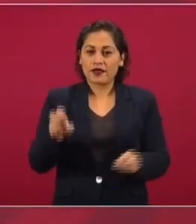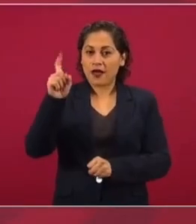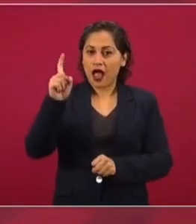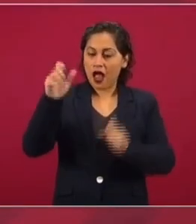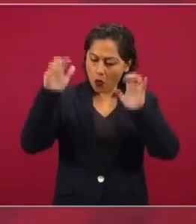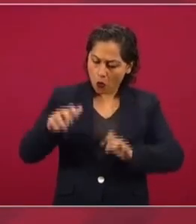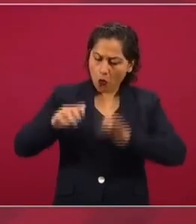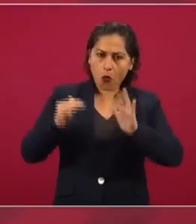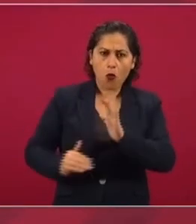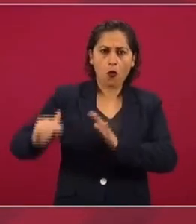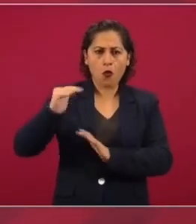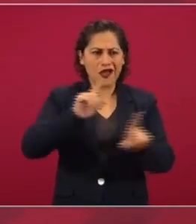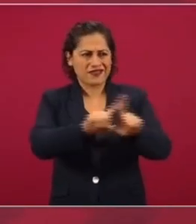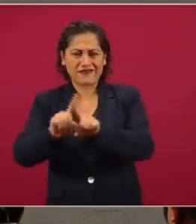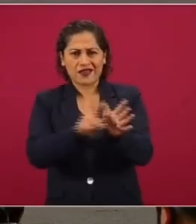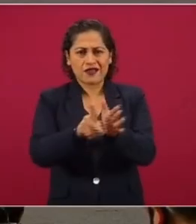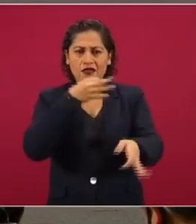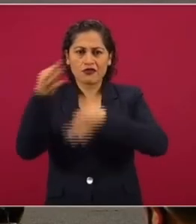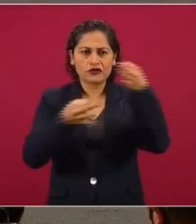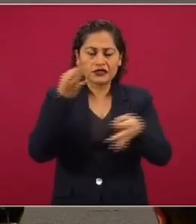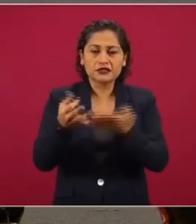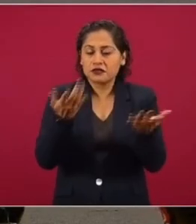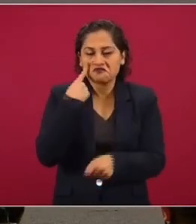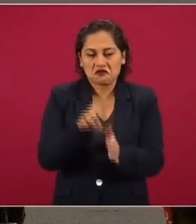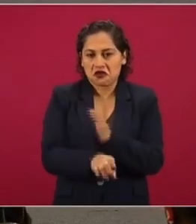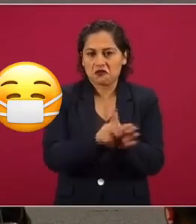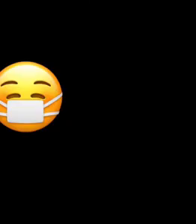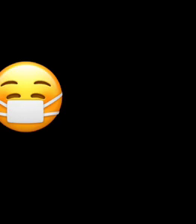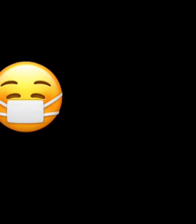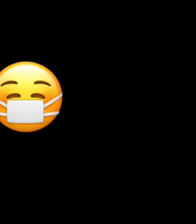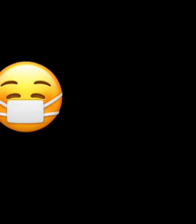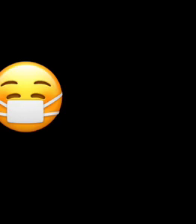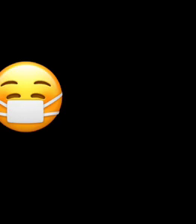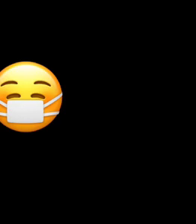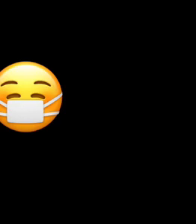Entonces, pasquines, el universal, el reforma. ¡Gracias! ¡Gracias! ¡Gracias! ¡Gracias!